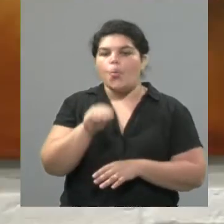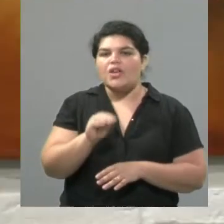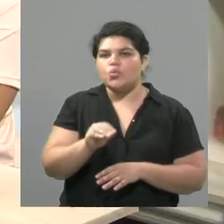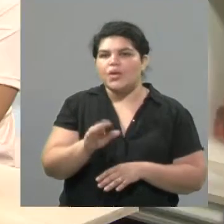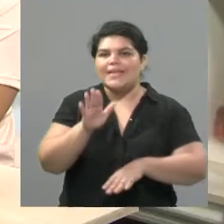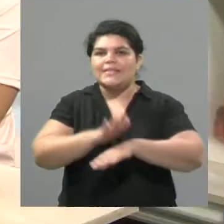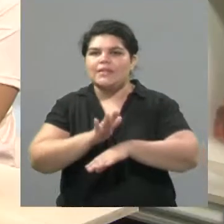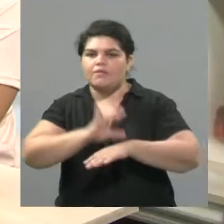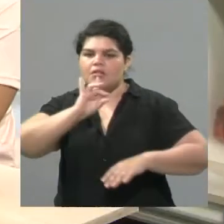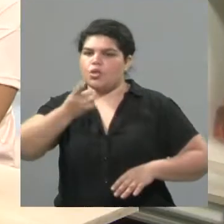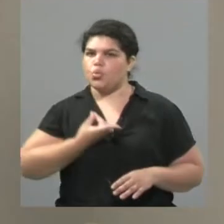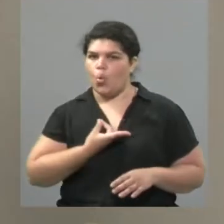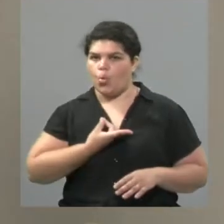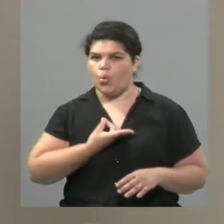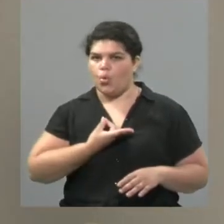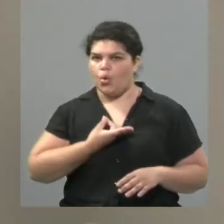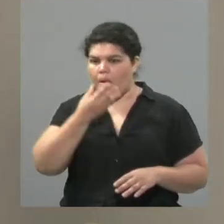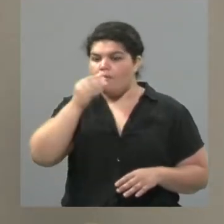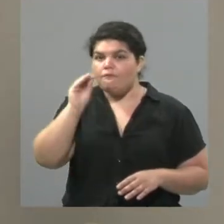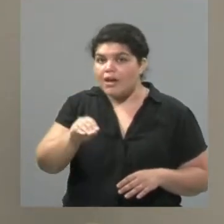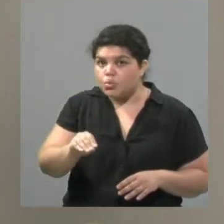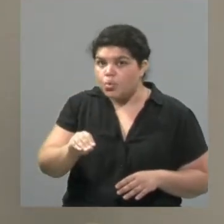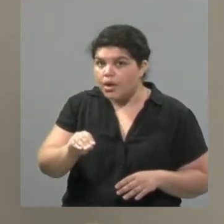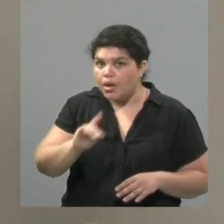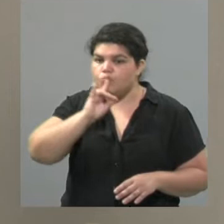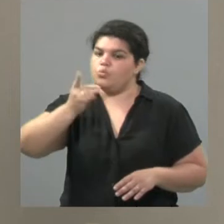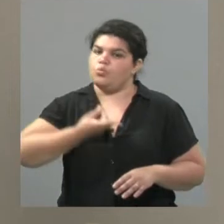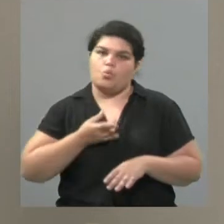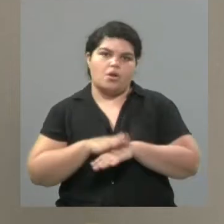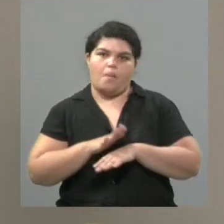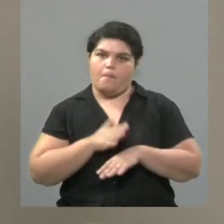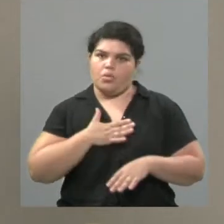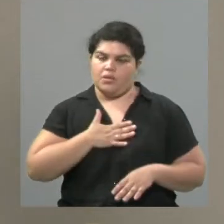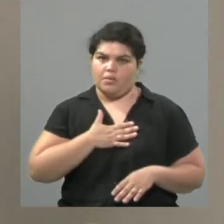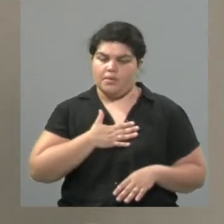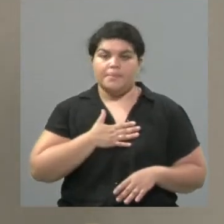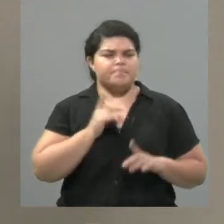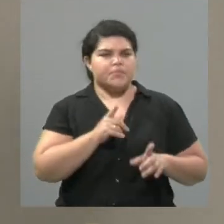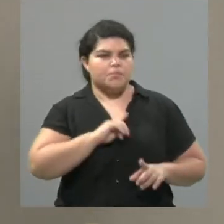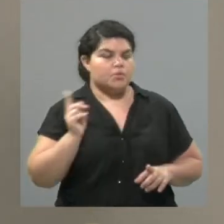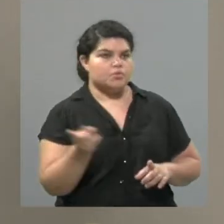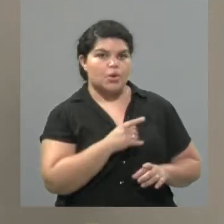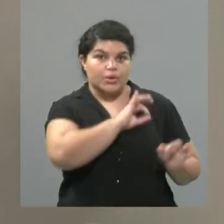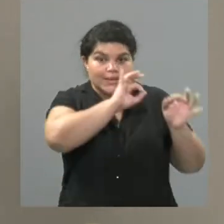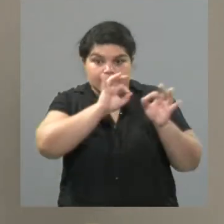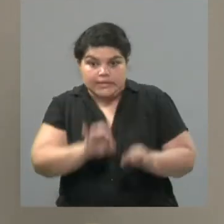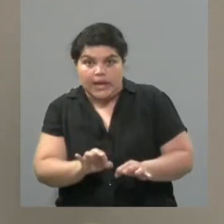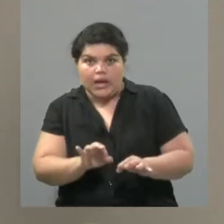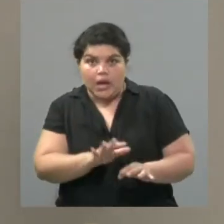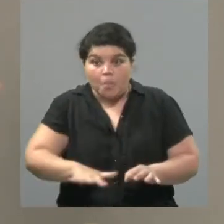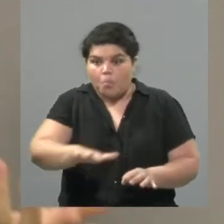responsable de Es responsable de eso, que es muy importante. Nosotros, fue un golpe cuando llegamos, por primera vez, porque